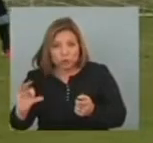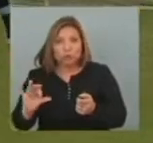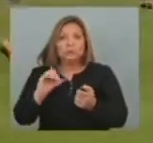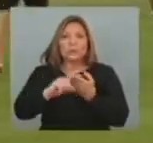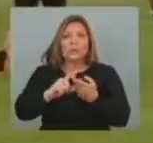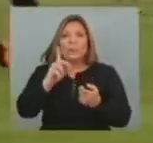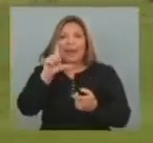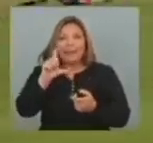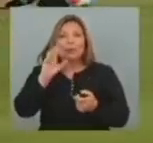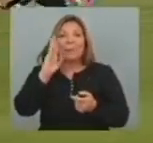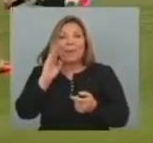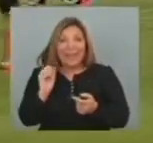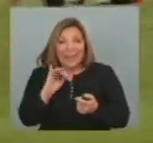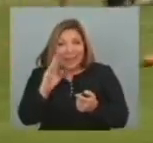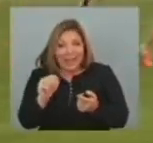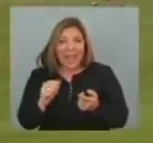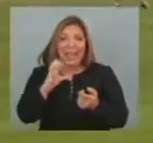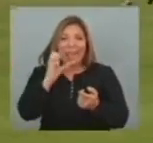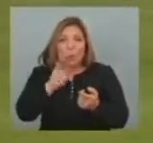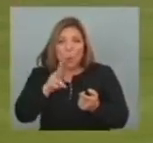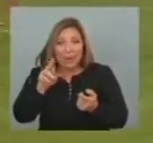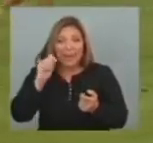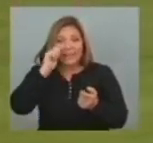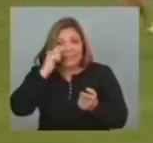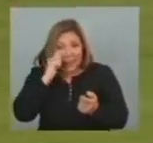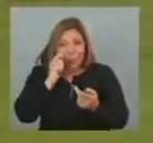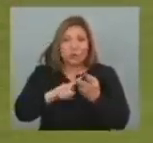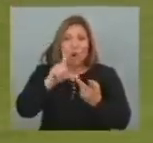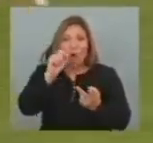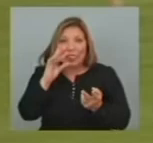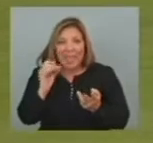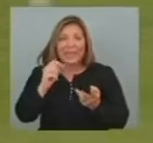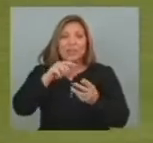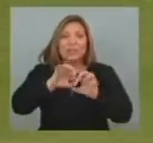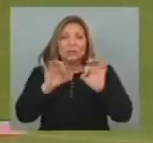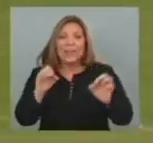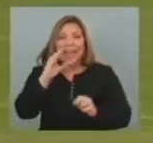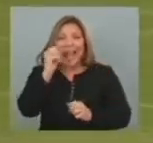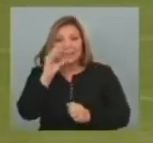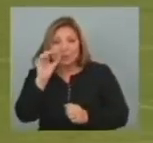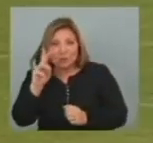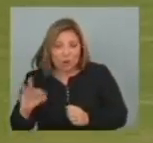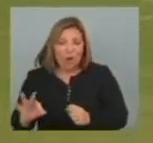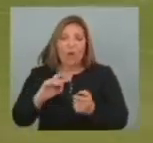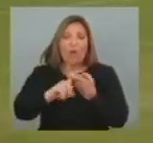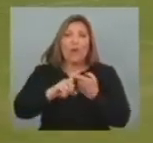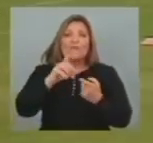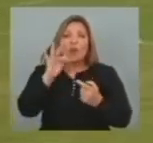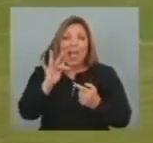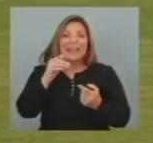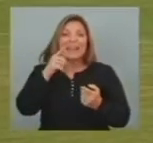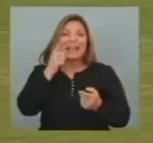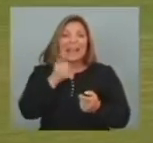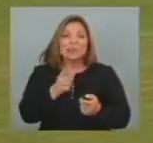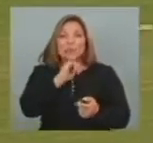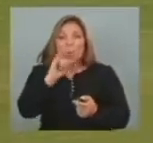Palito Pereira Sebastián Eburen Cristian El Cebolla Rodríguez El Nico Lodeiro Gonzalo El Chori Castro Gastón Ramírez Diego Forlán Suárez